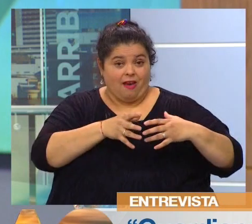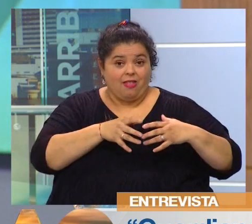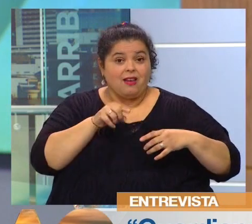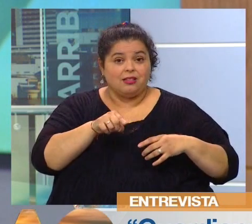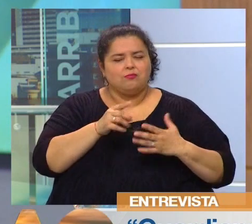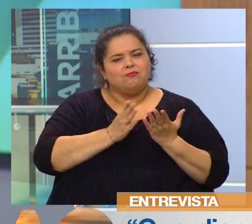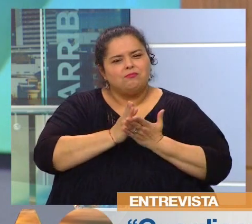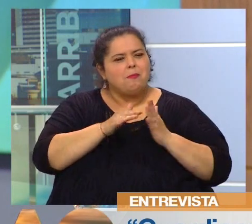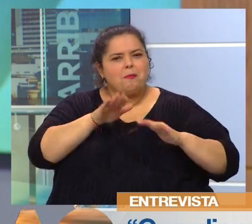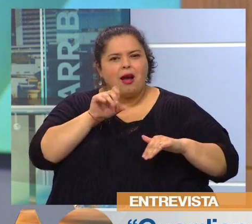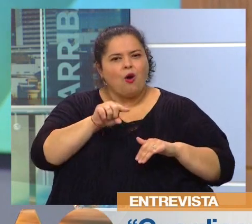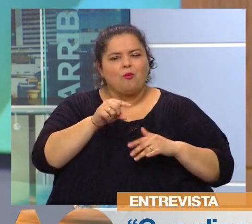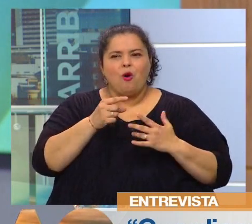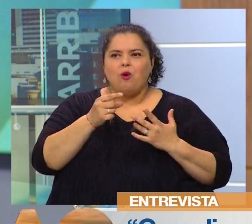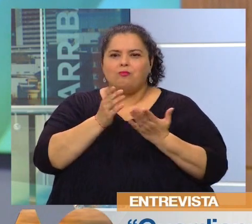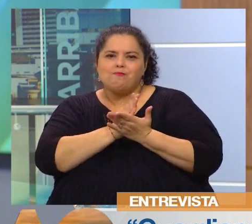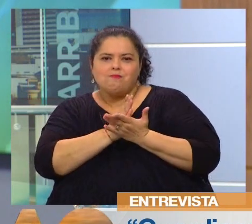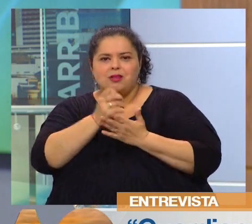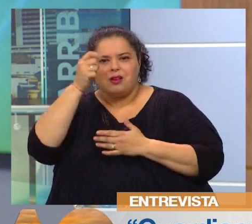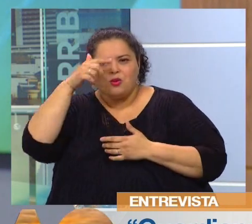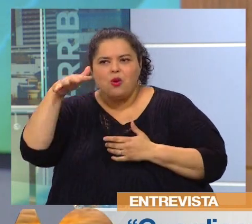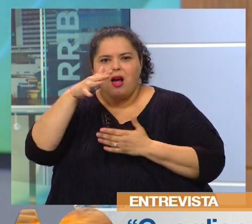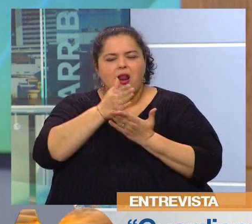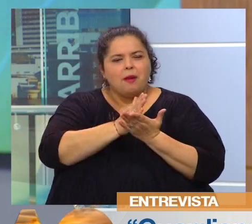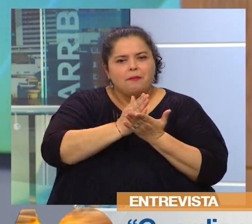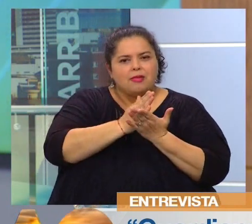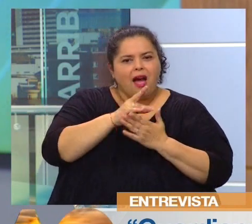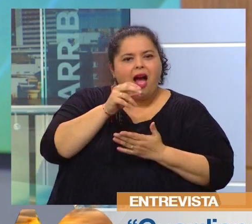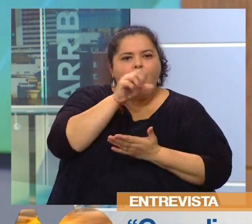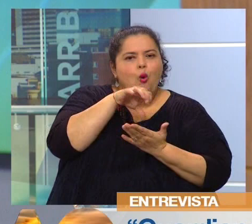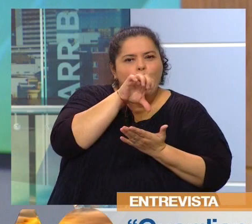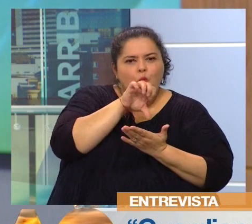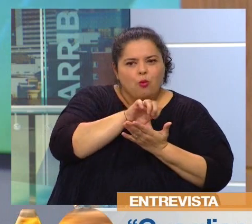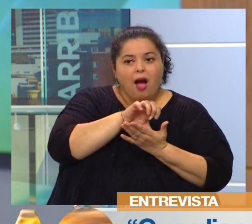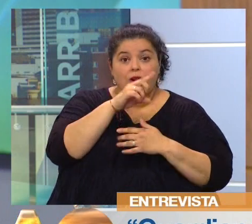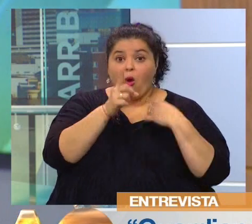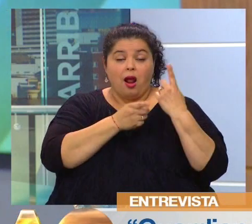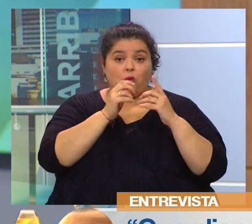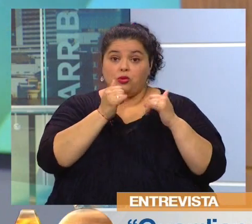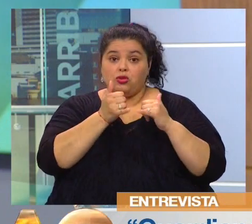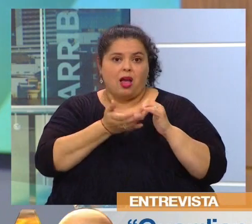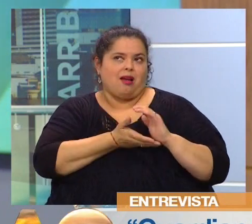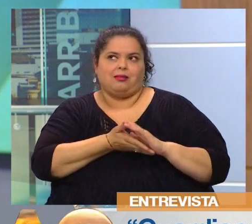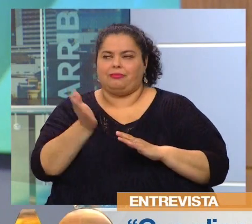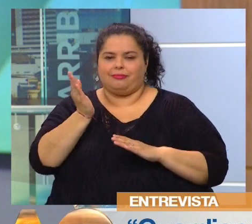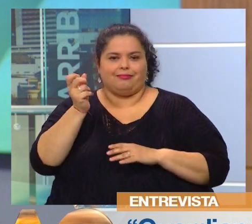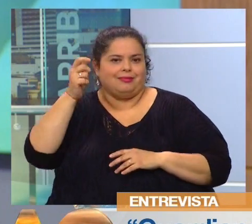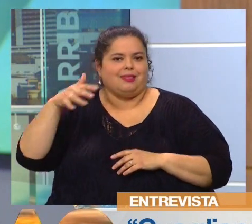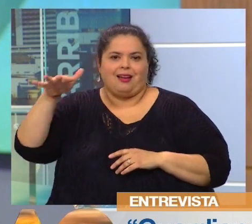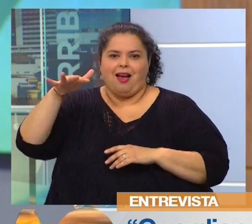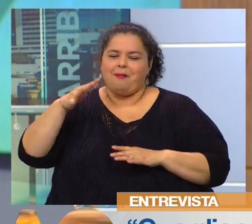urbano y lo rural. Algunas ya se están instalando afuera, los que tienen posibilidades.